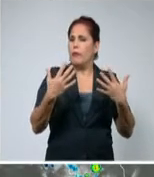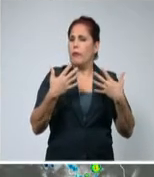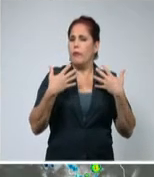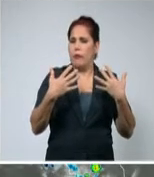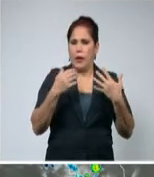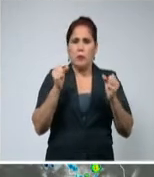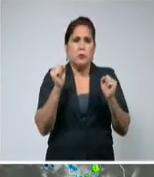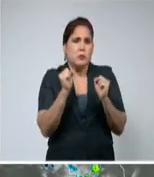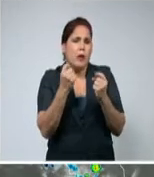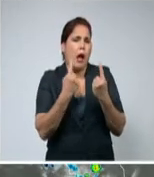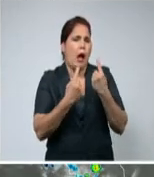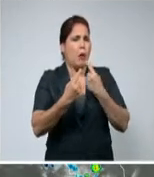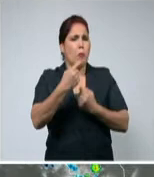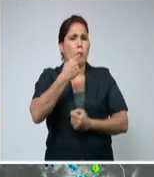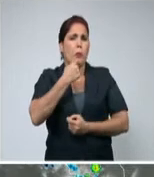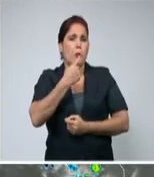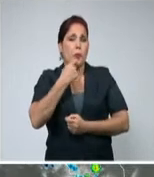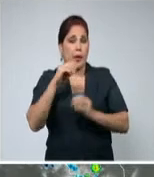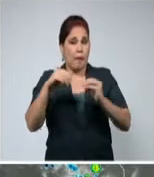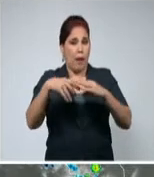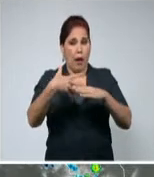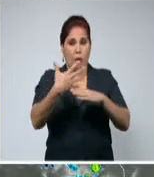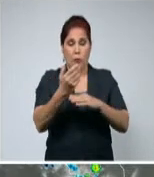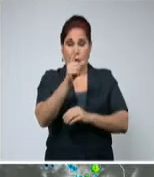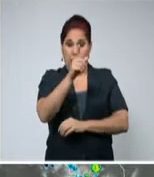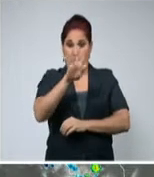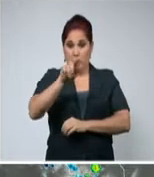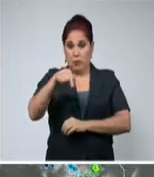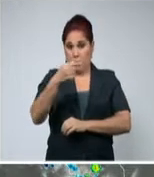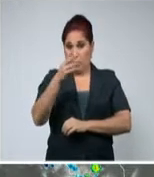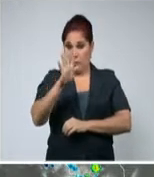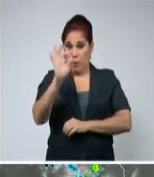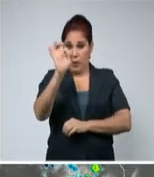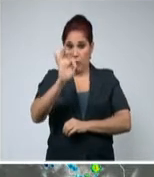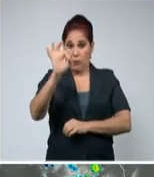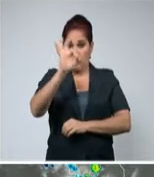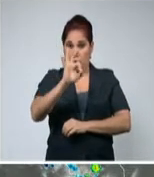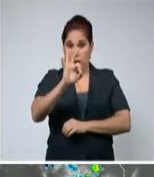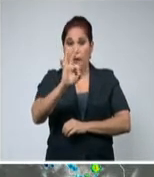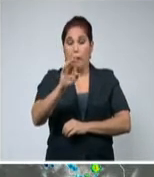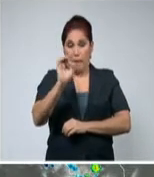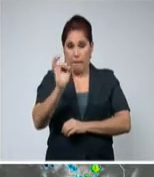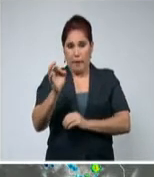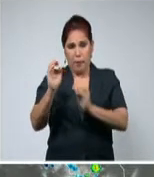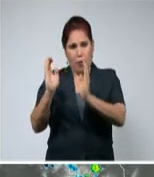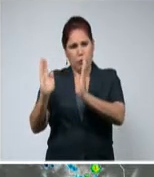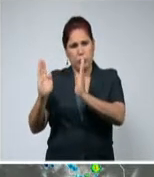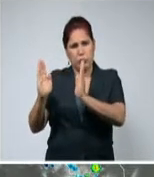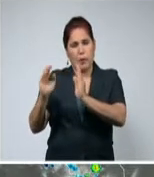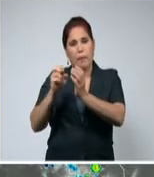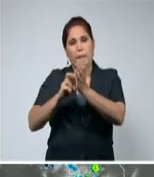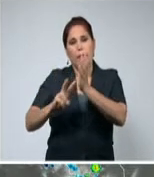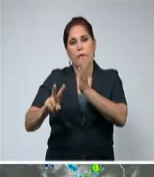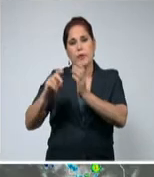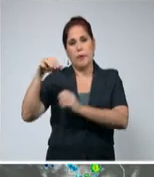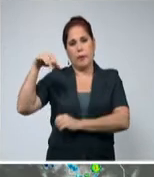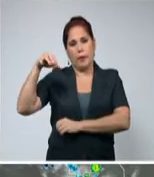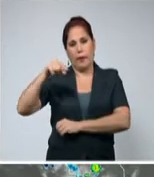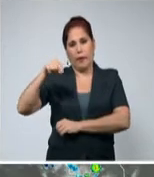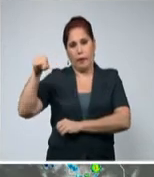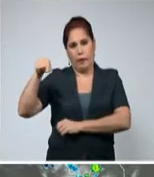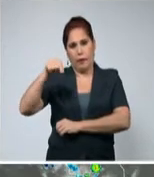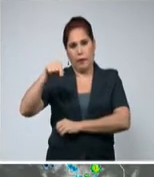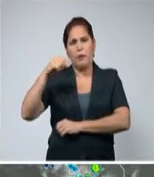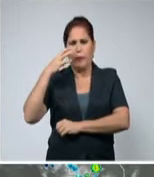ser algo fríos. El más bajo en la pasada madrugada fue de 14.4 grados Celsius en la estación meteorológica ubicada en la provincia de Pinar del Río, en la ciudad